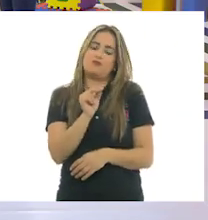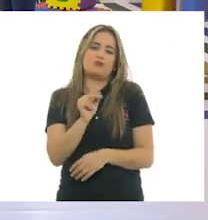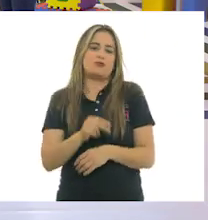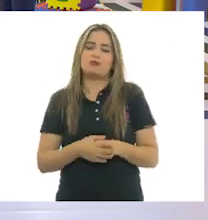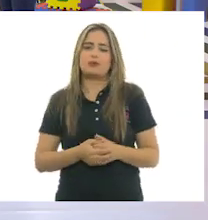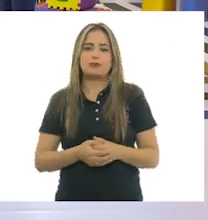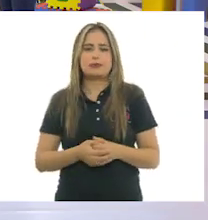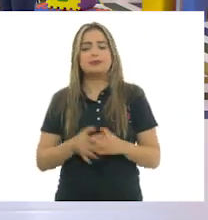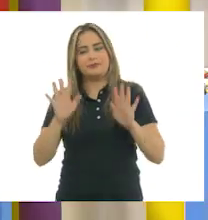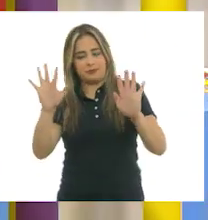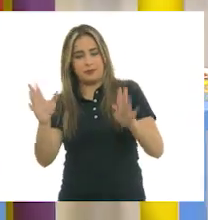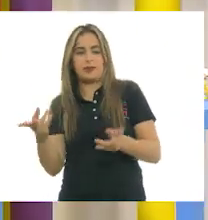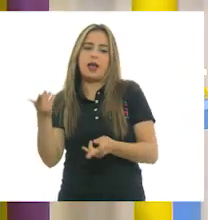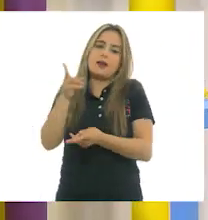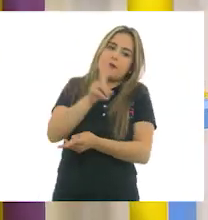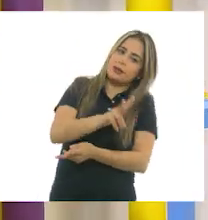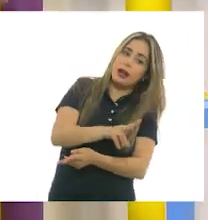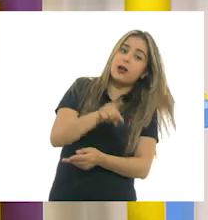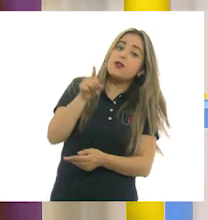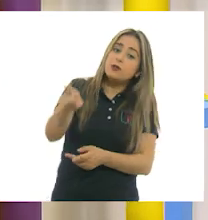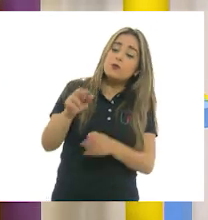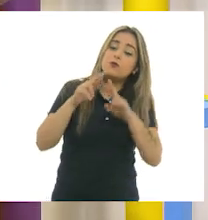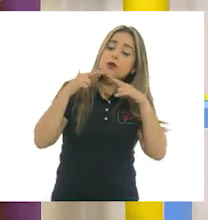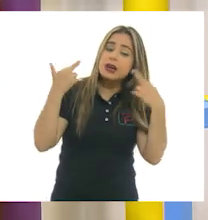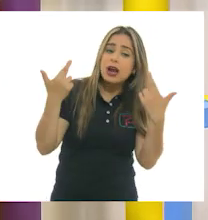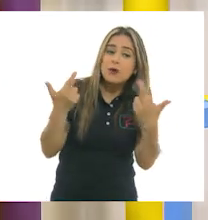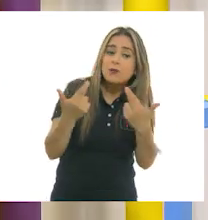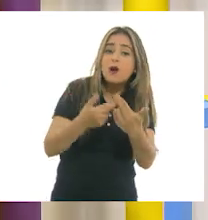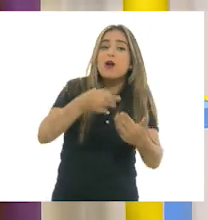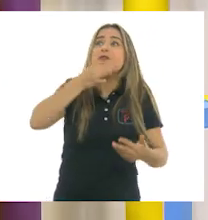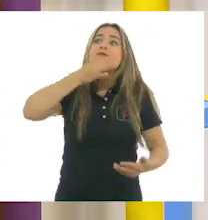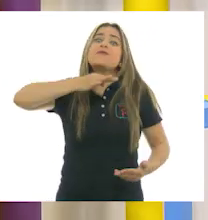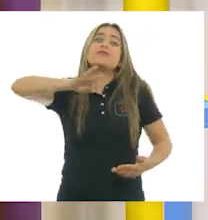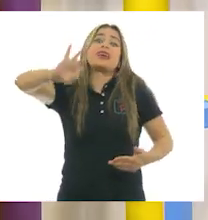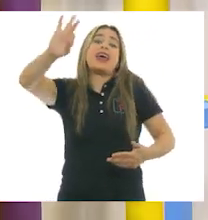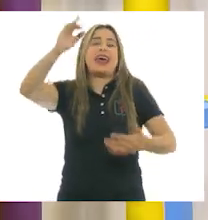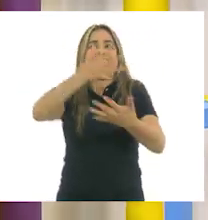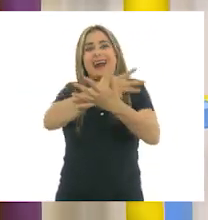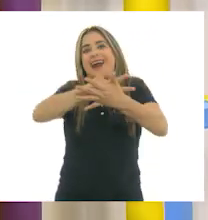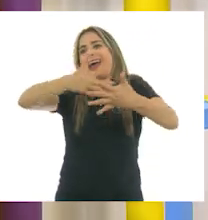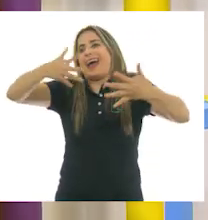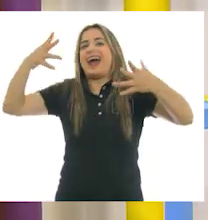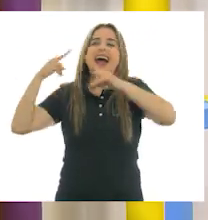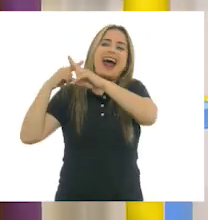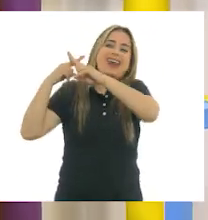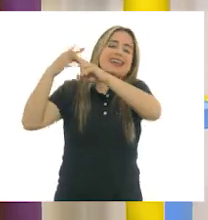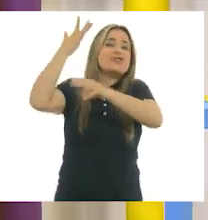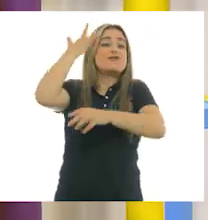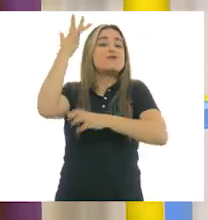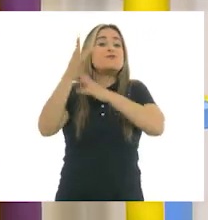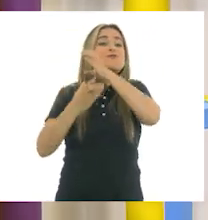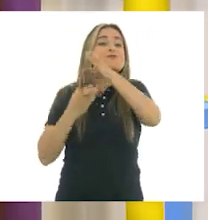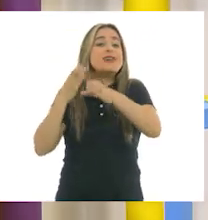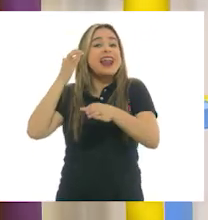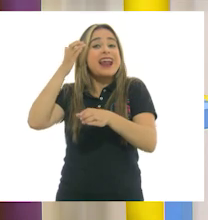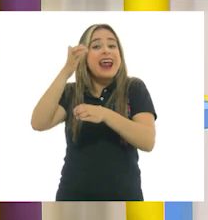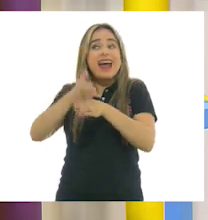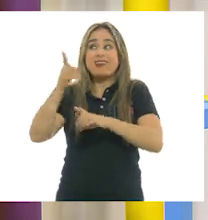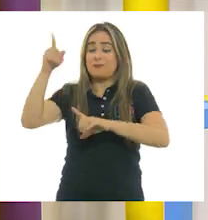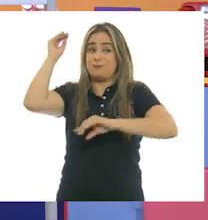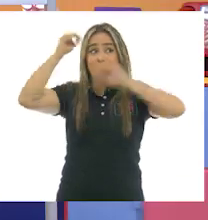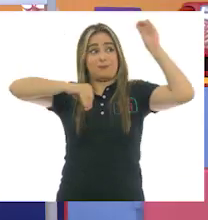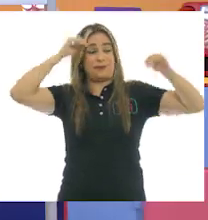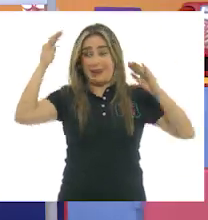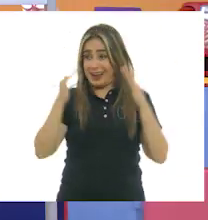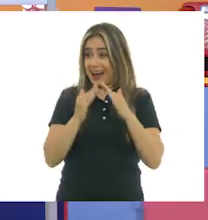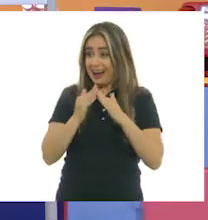por el contrario, si tú quisieras hacer una gran fiesta, por ejemplo, de aniversario, de cumpleaños, ¿adornarías la